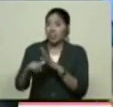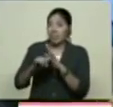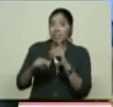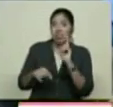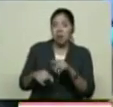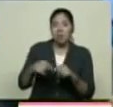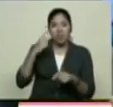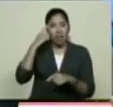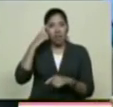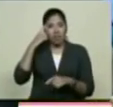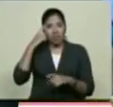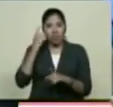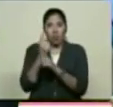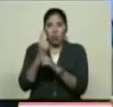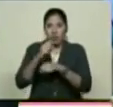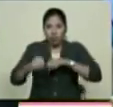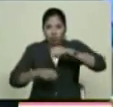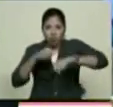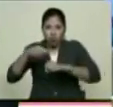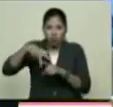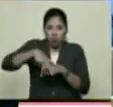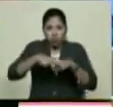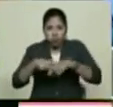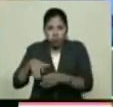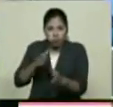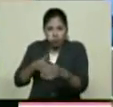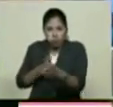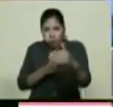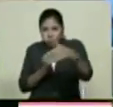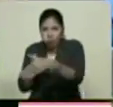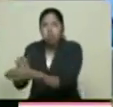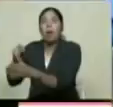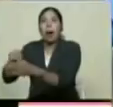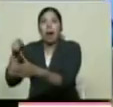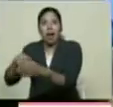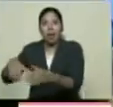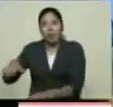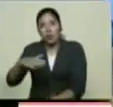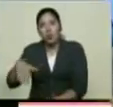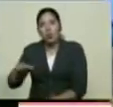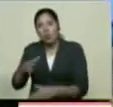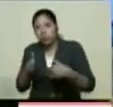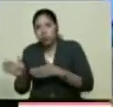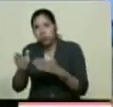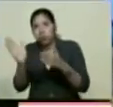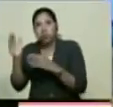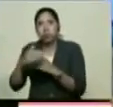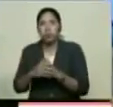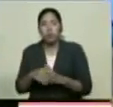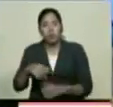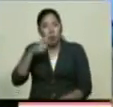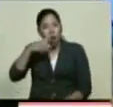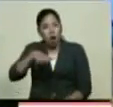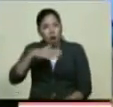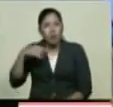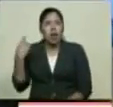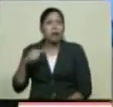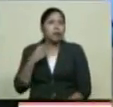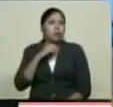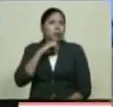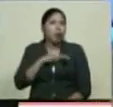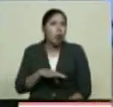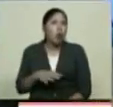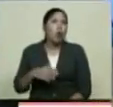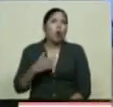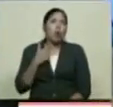Internacional a la azulita en bicicleta montaña Entonces, bueno, son pueblos que tienen su historia también en la construcción de nuestro estado Y